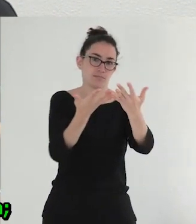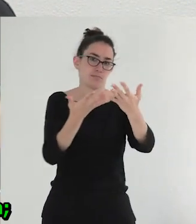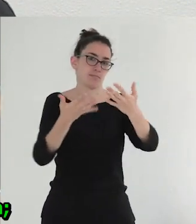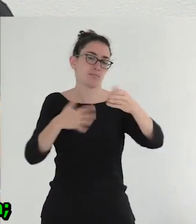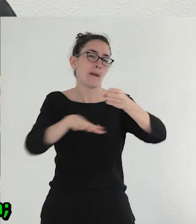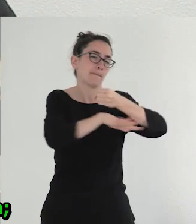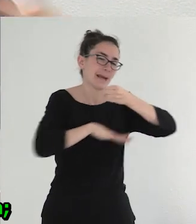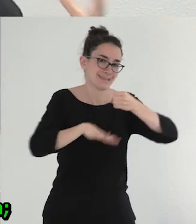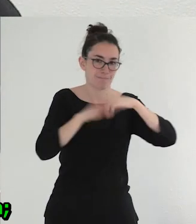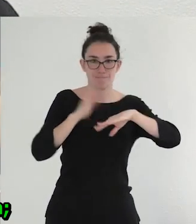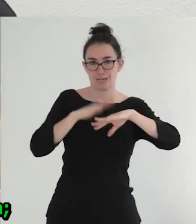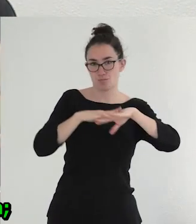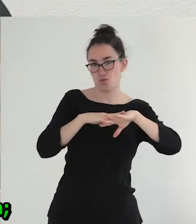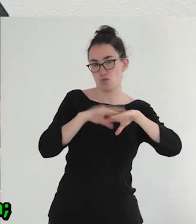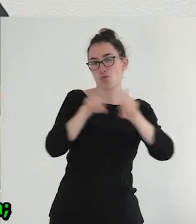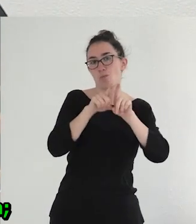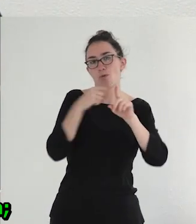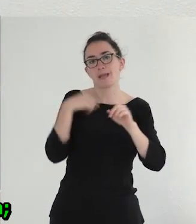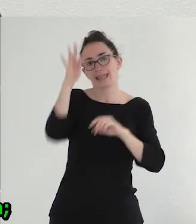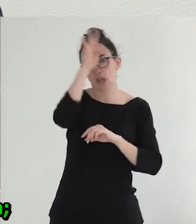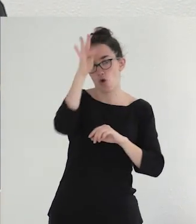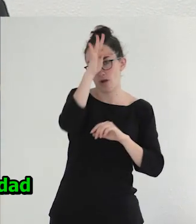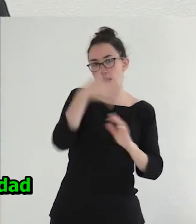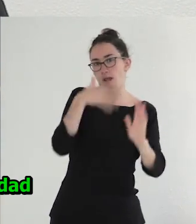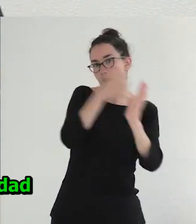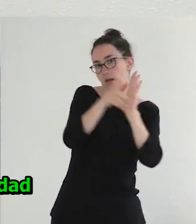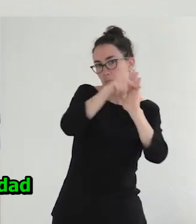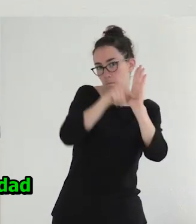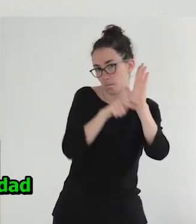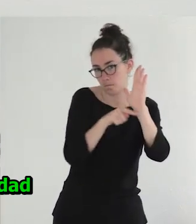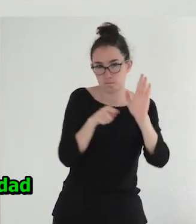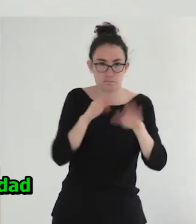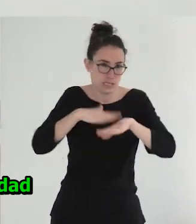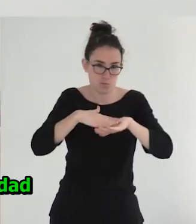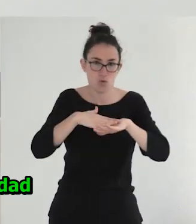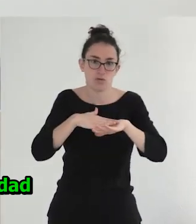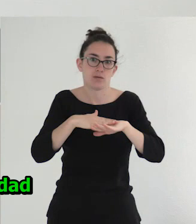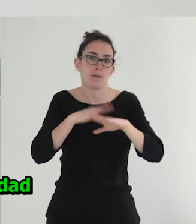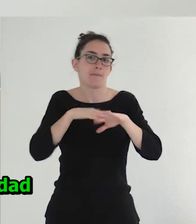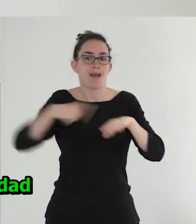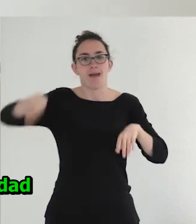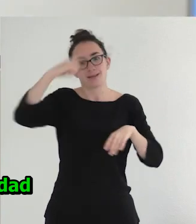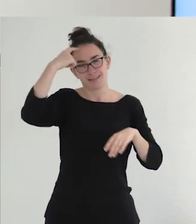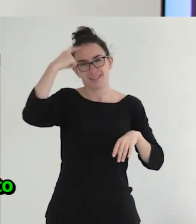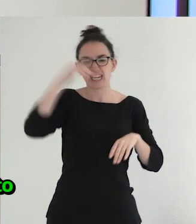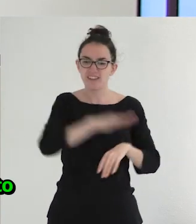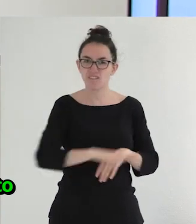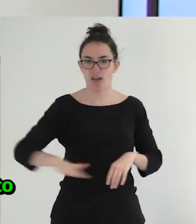debate que es colocar el marco teórico desde el que yo hago esta reflexión, que sería entender cómo funciona la normatividad de género en la infancia.